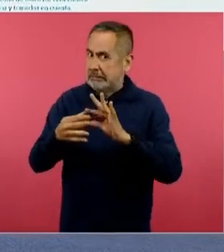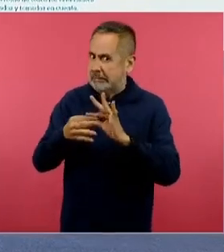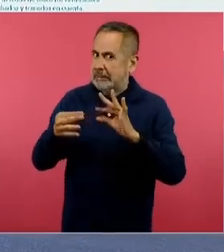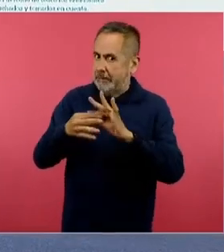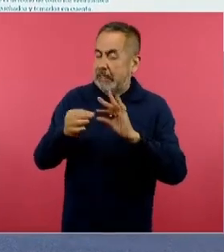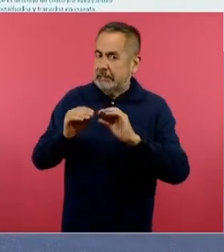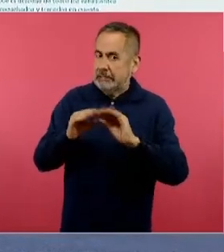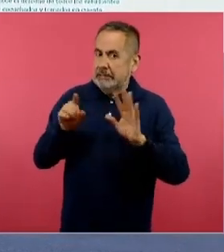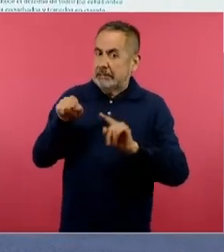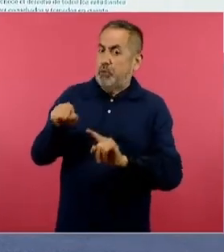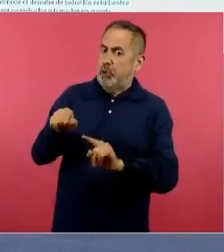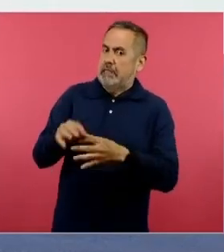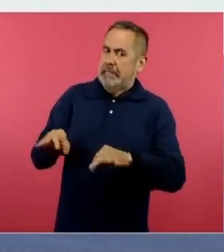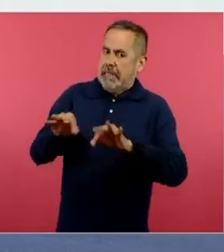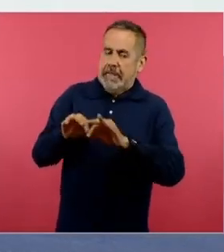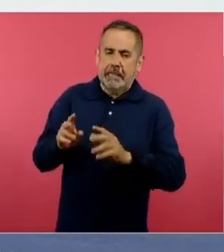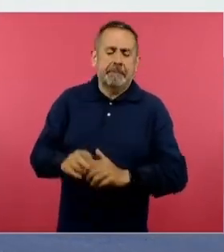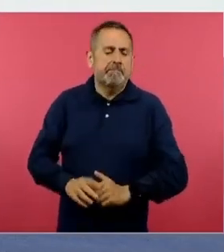Siguiente, por favor.